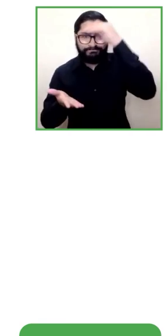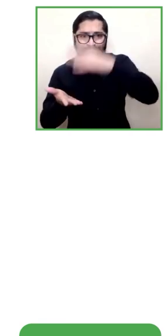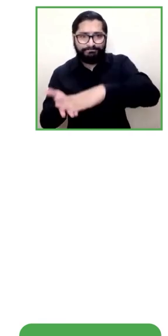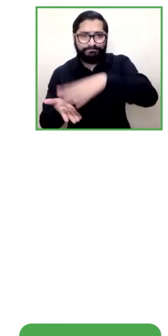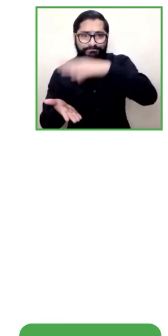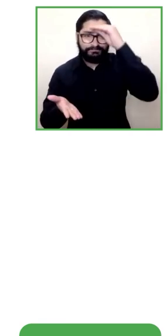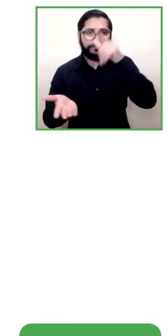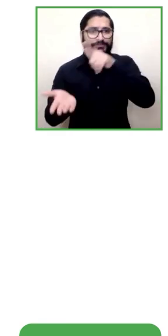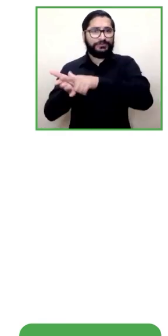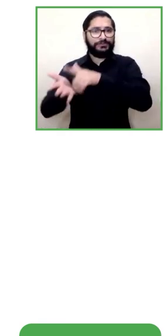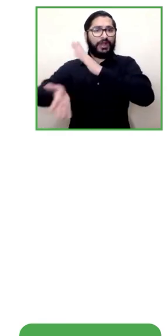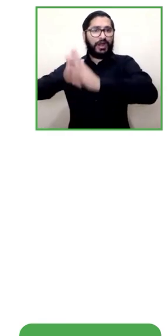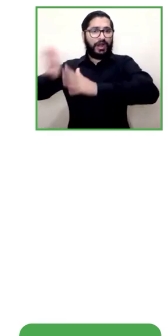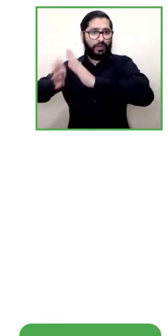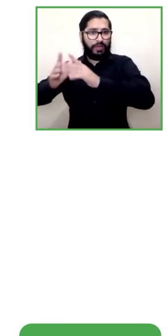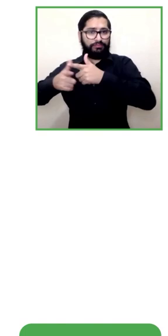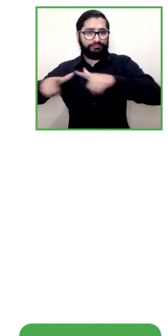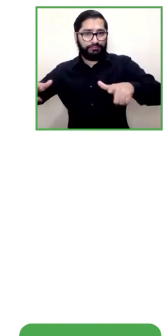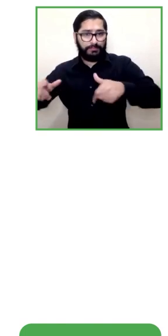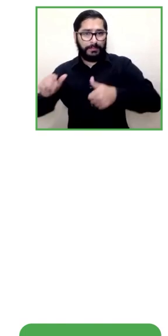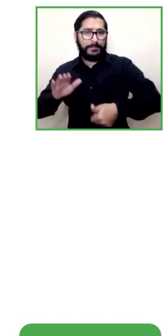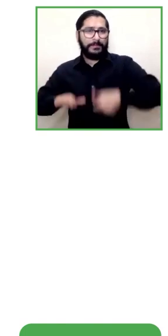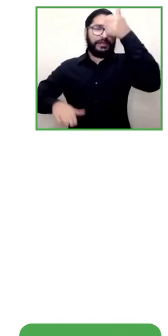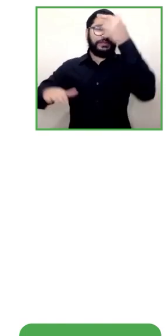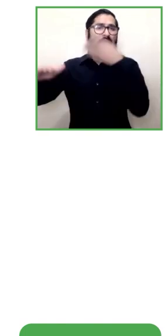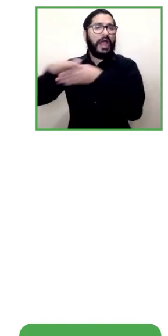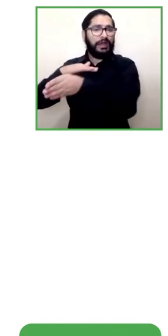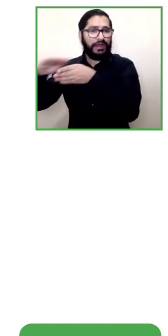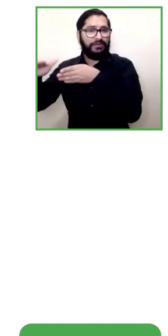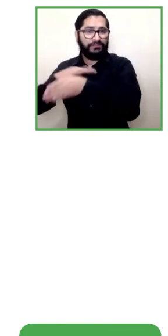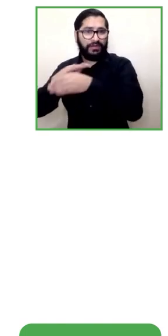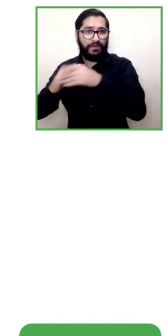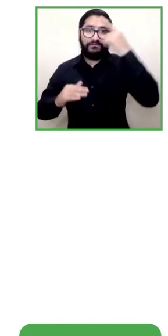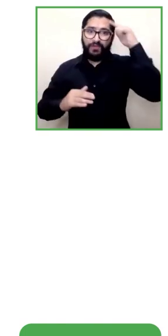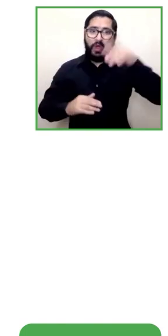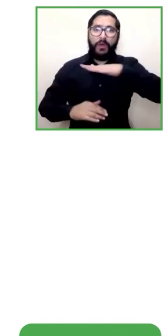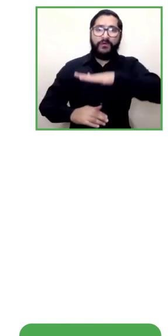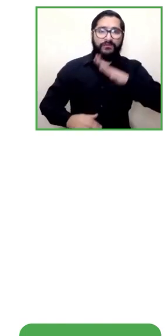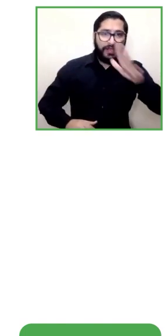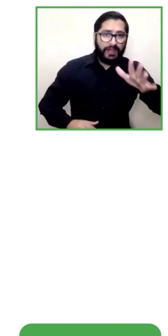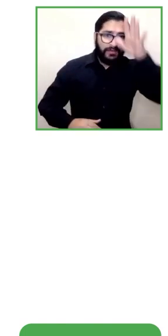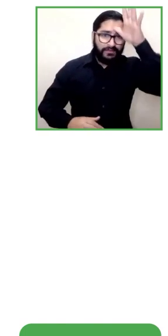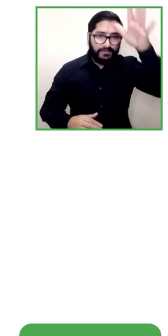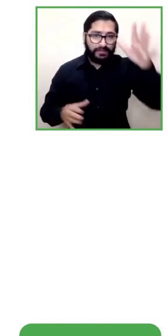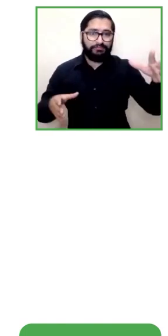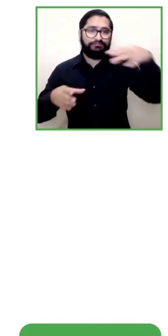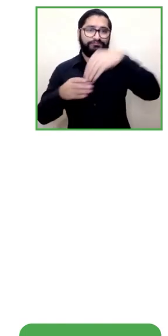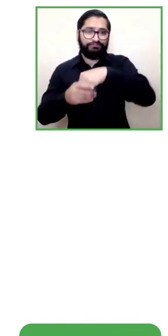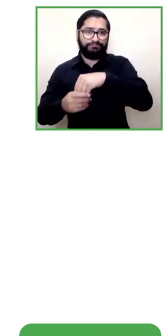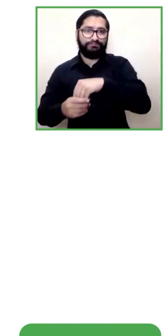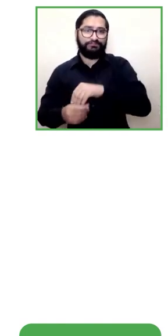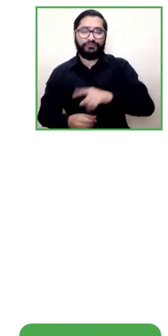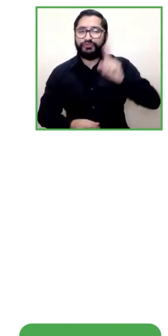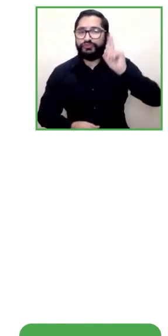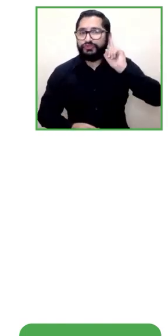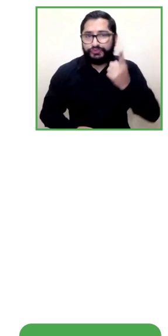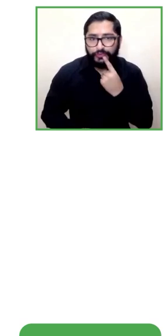para los padres de niños con discapacidad auditiva y salir al mundo con una población